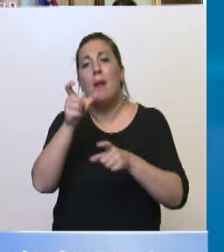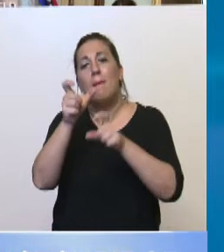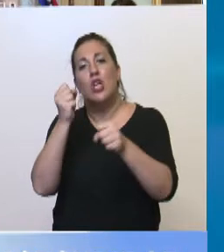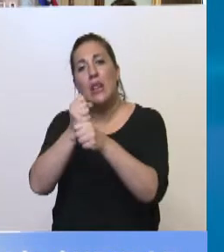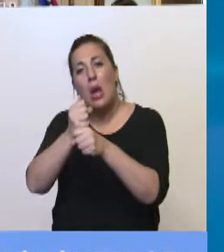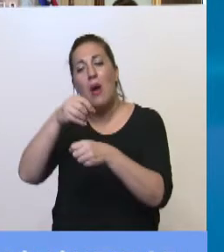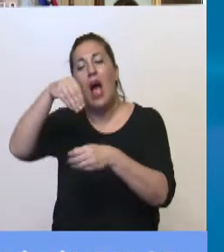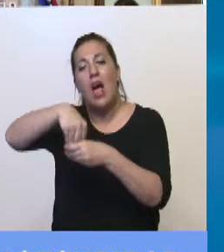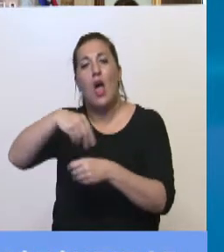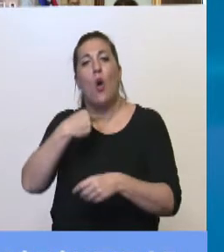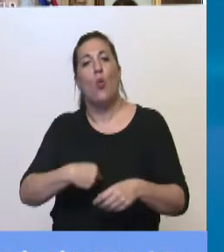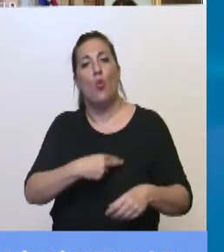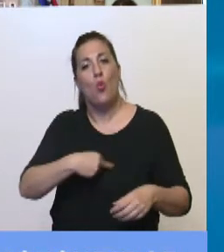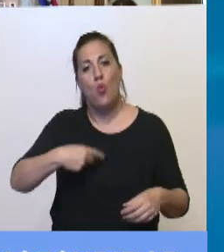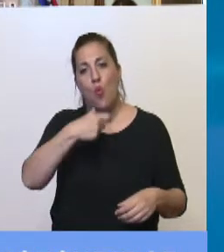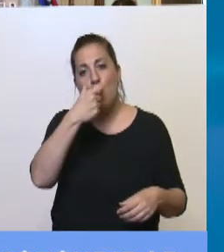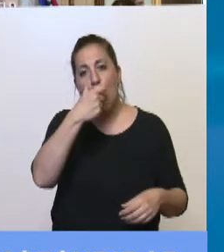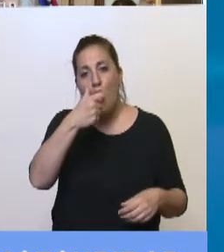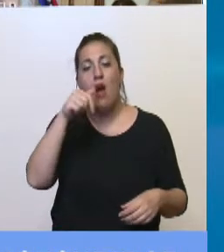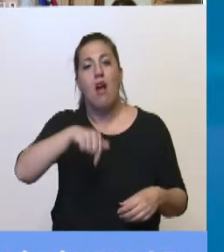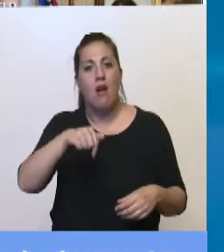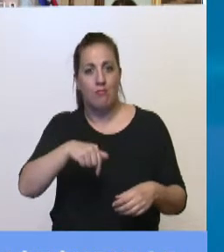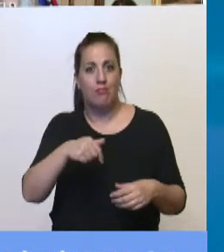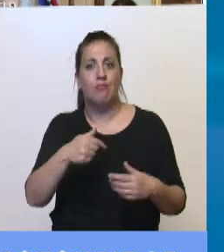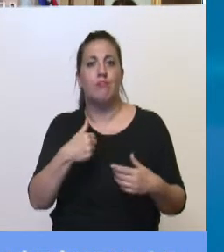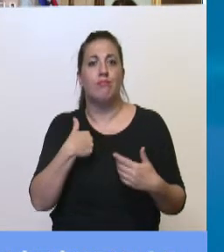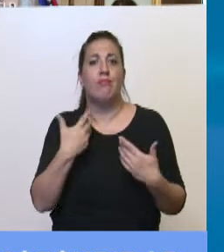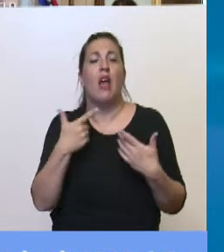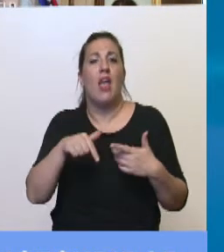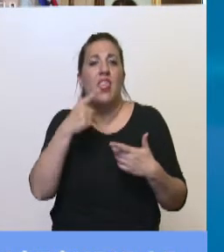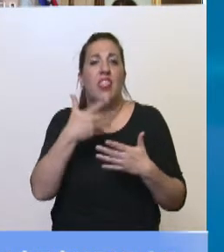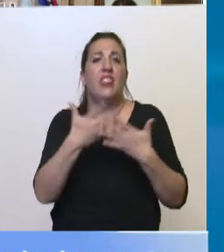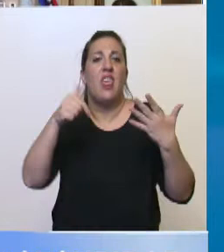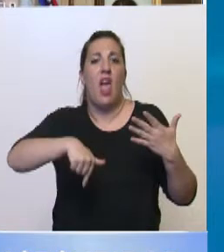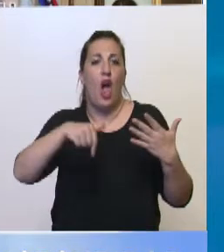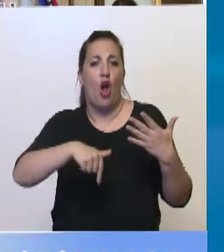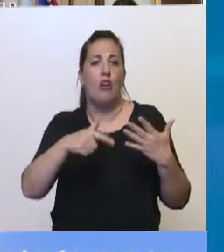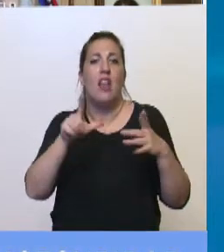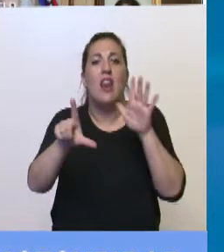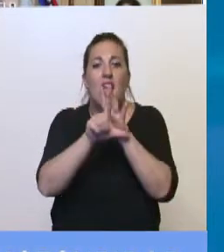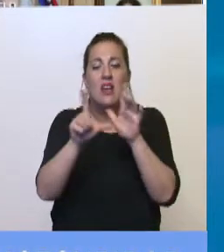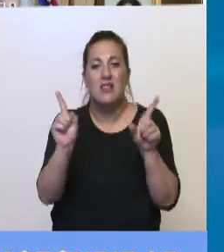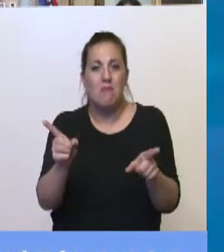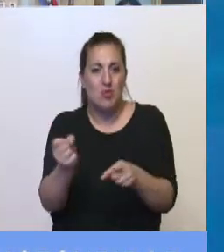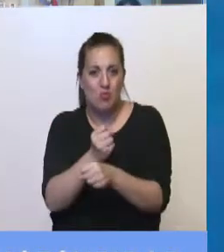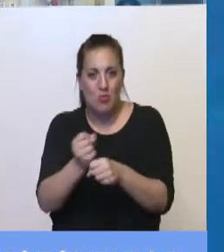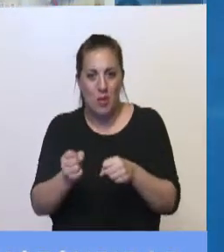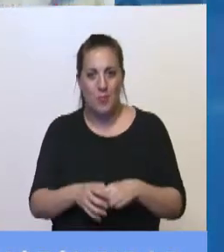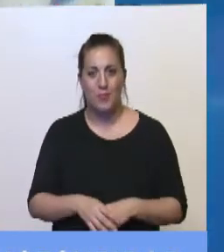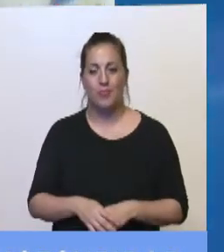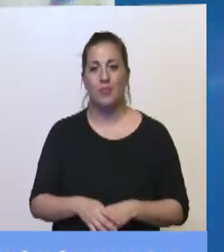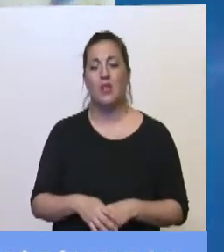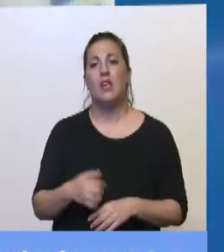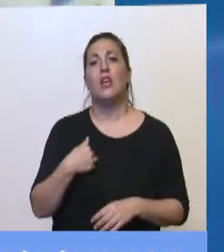y a todas las autoridades de la Cruz Roja, este día por las leyes que estamos sancionando. Pero quiero referirme, señora Presidenta, algo que